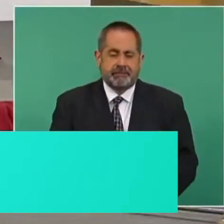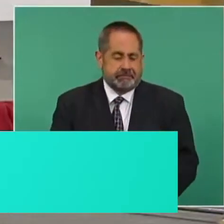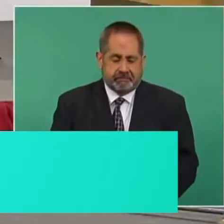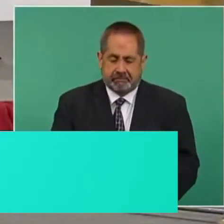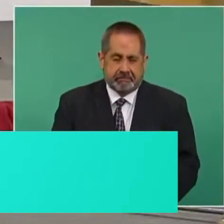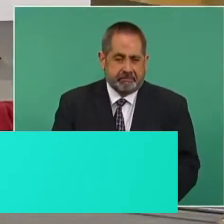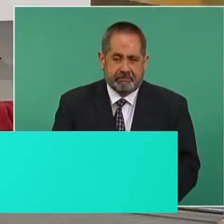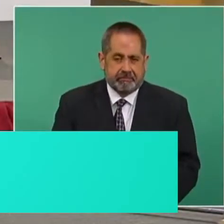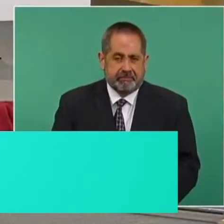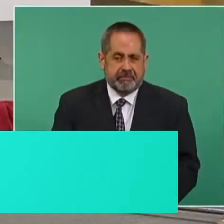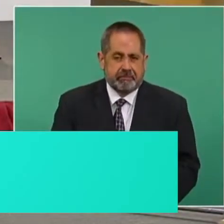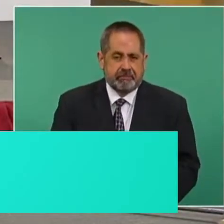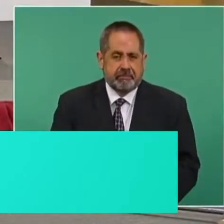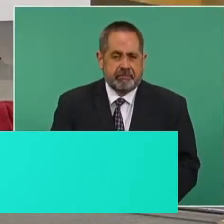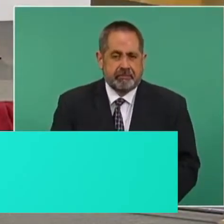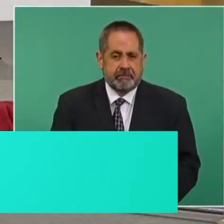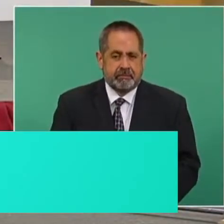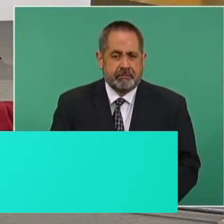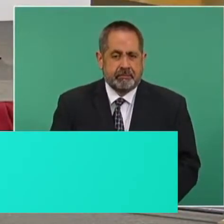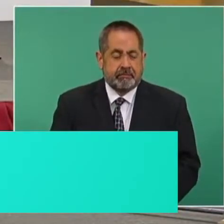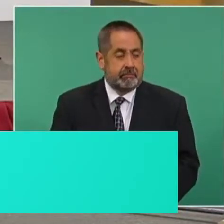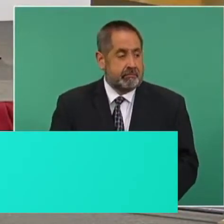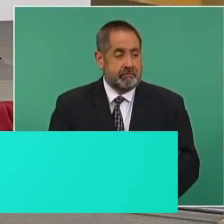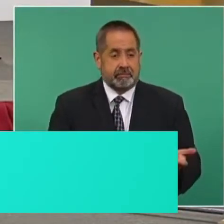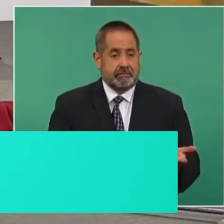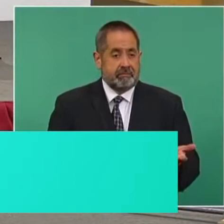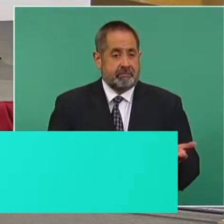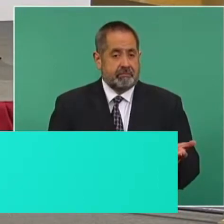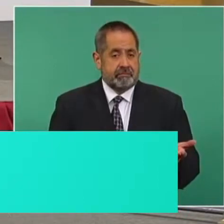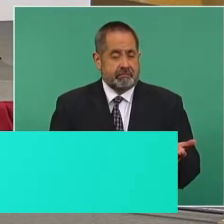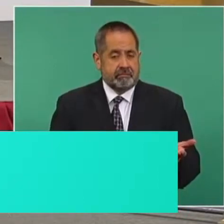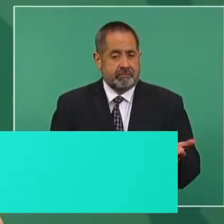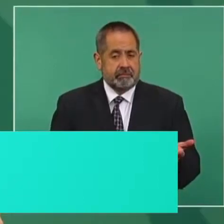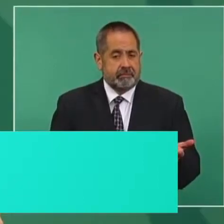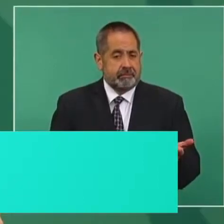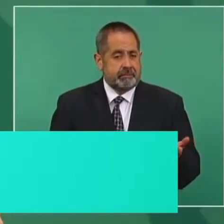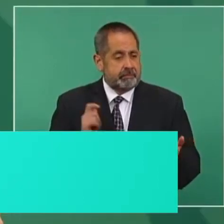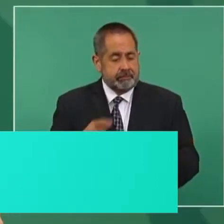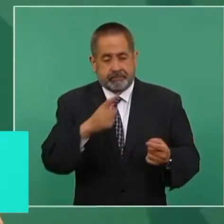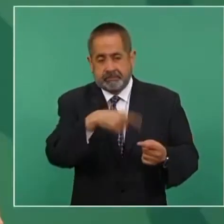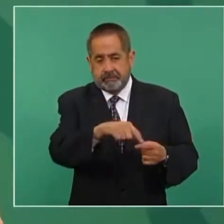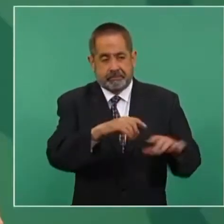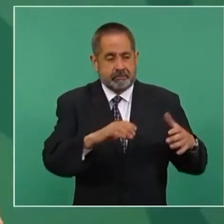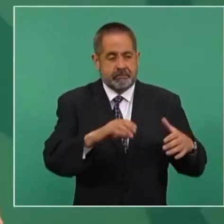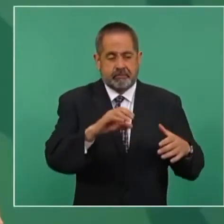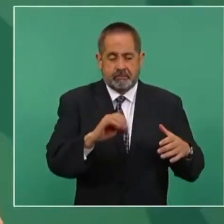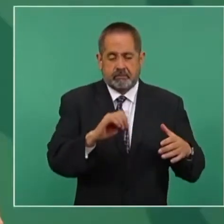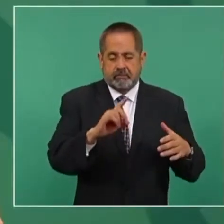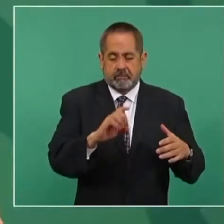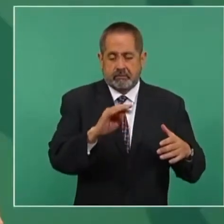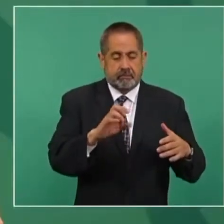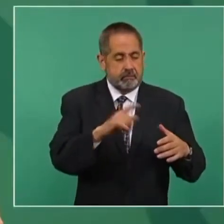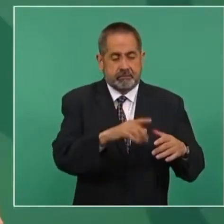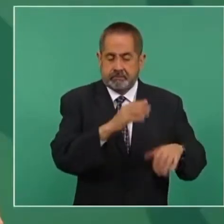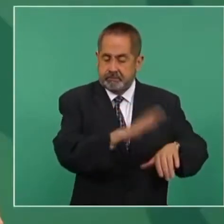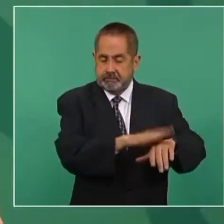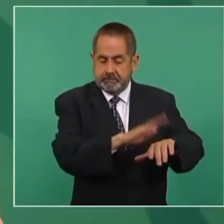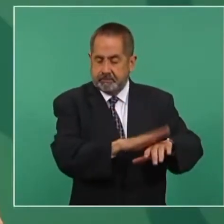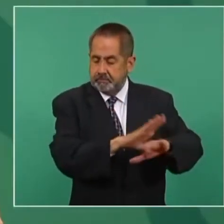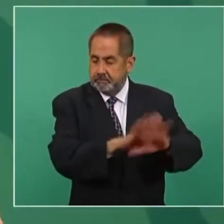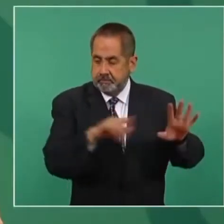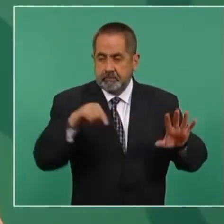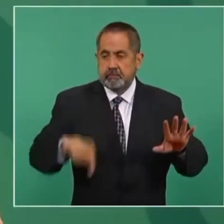pues tienen que entender que son otros tiempos,